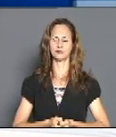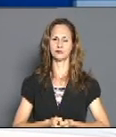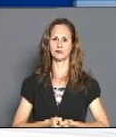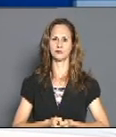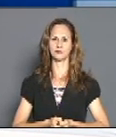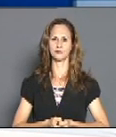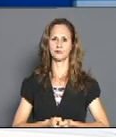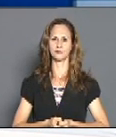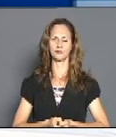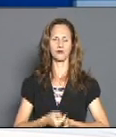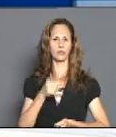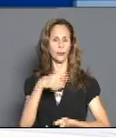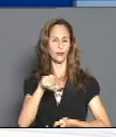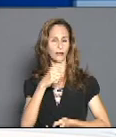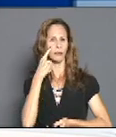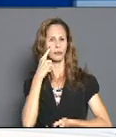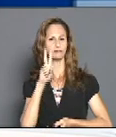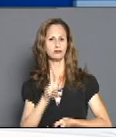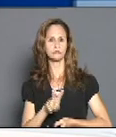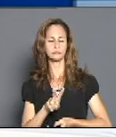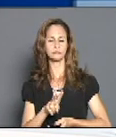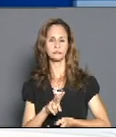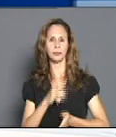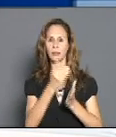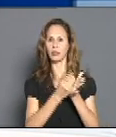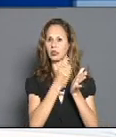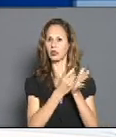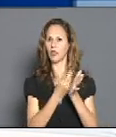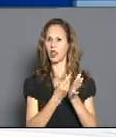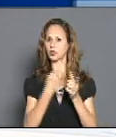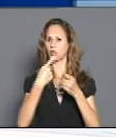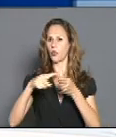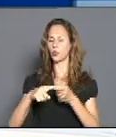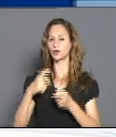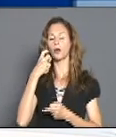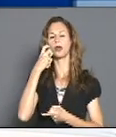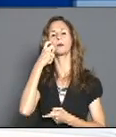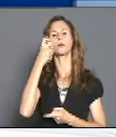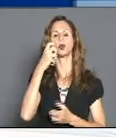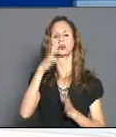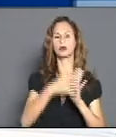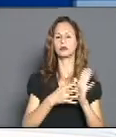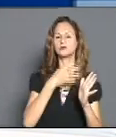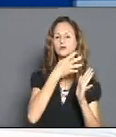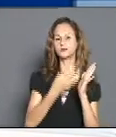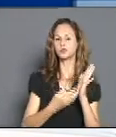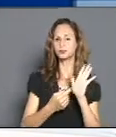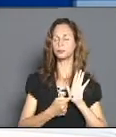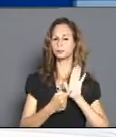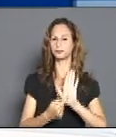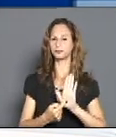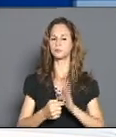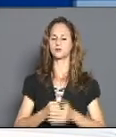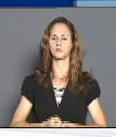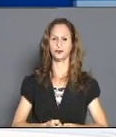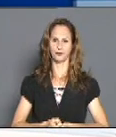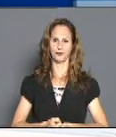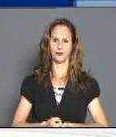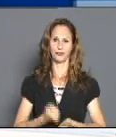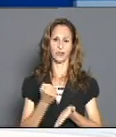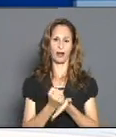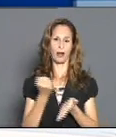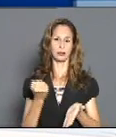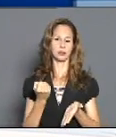puede apreciar otros datos que podemos compartir con nuestra gran teleaudiencia. Aquí está. Los focos activos en la